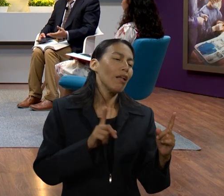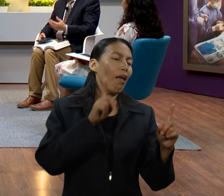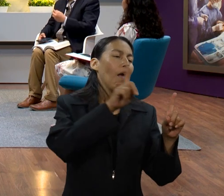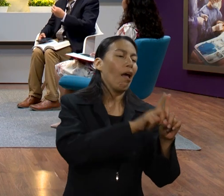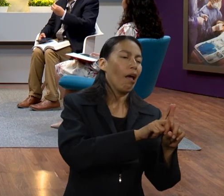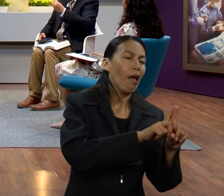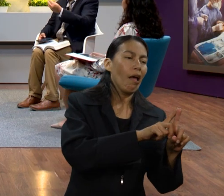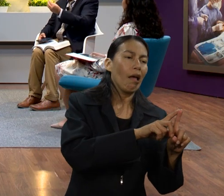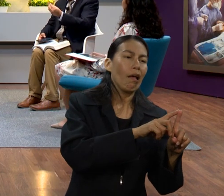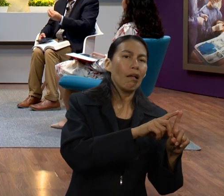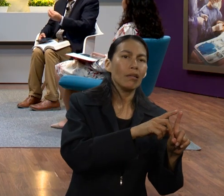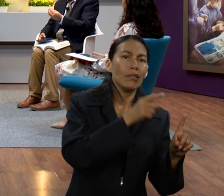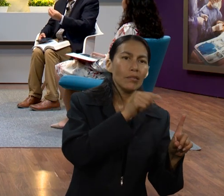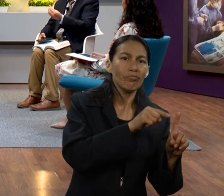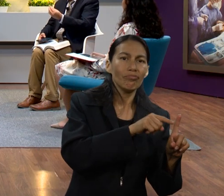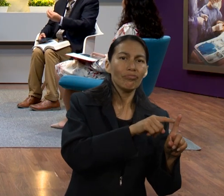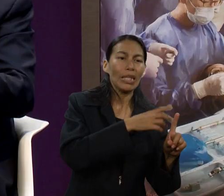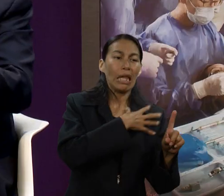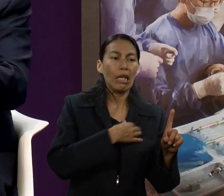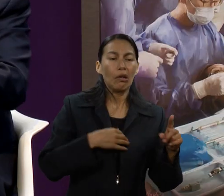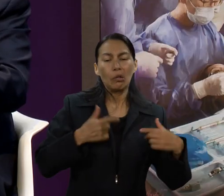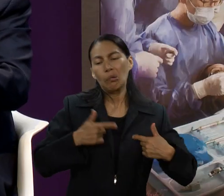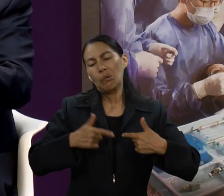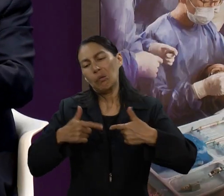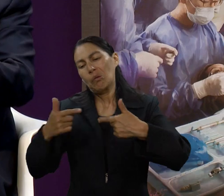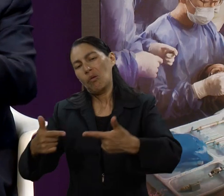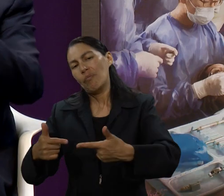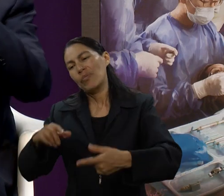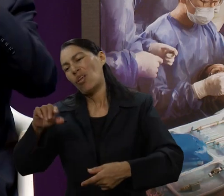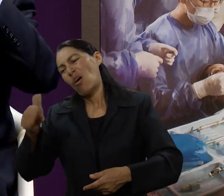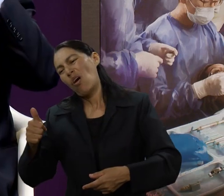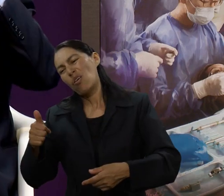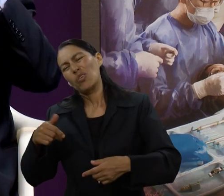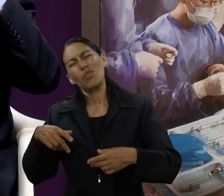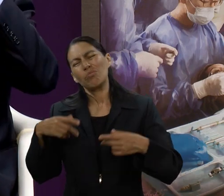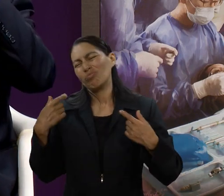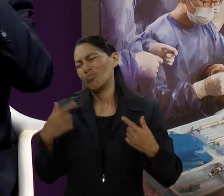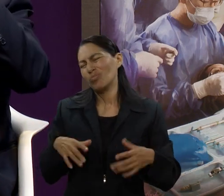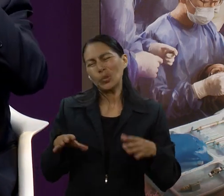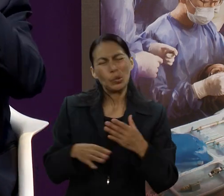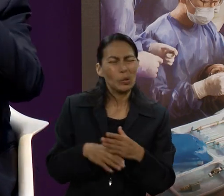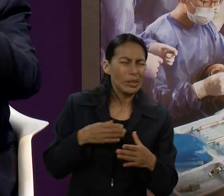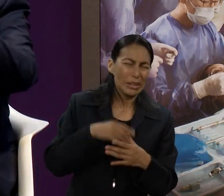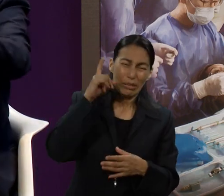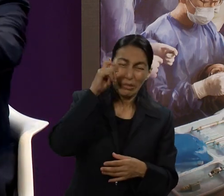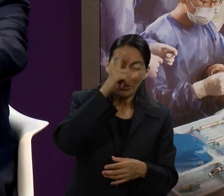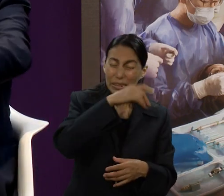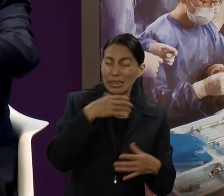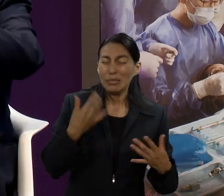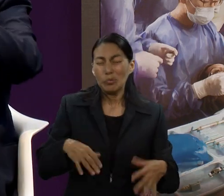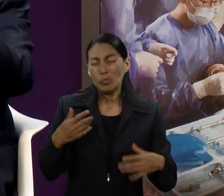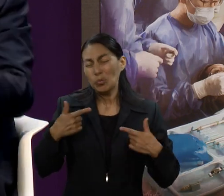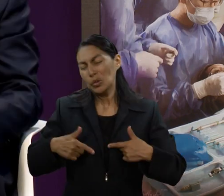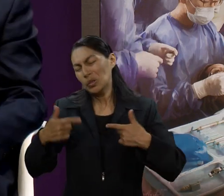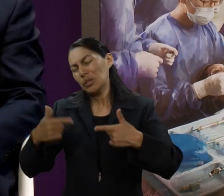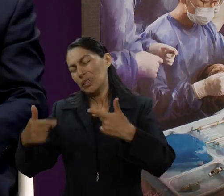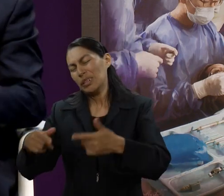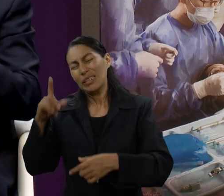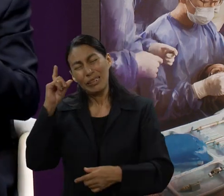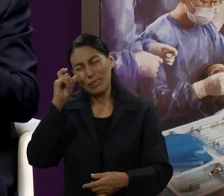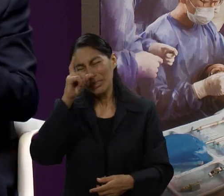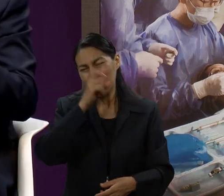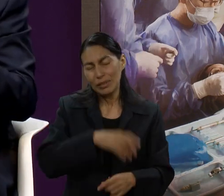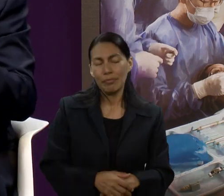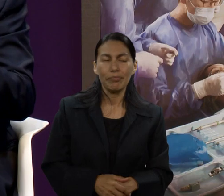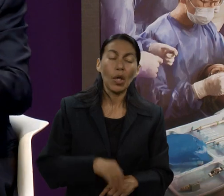Y entonces esos descendientes de Lot con sus hijas son los que le acarrearon unos grandes dolores de cabeza al pueblo de Israel.